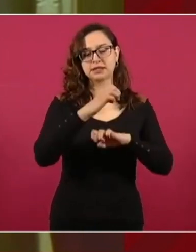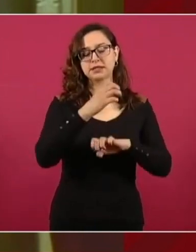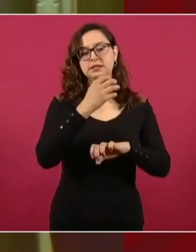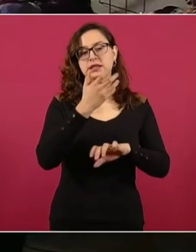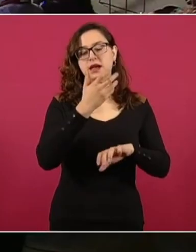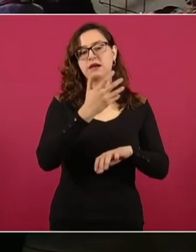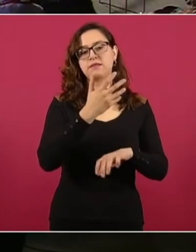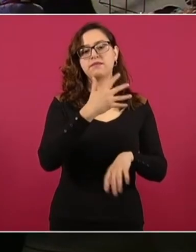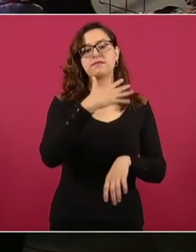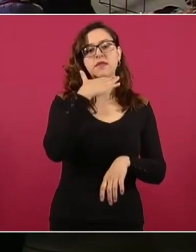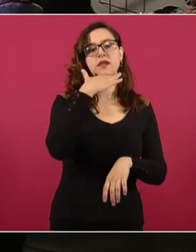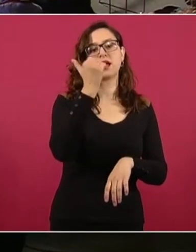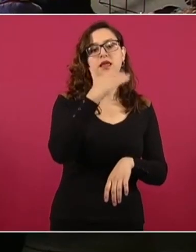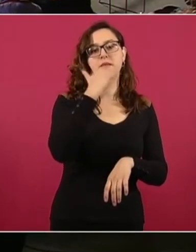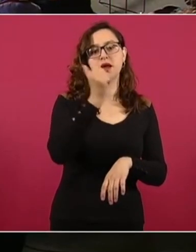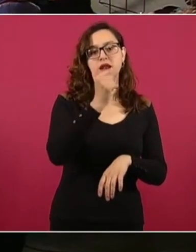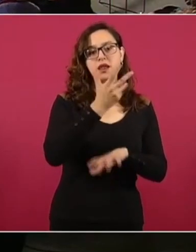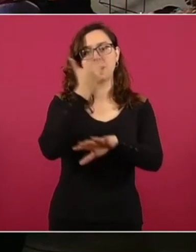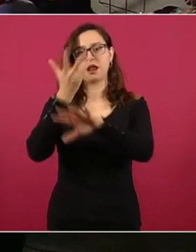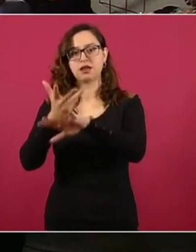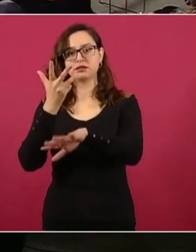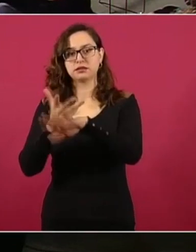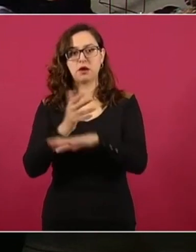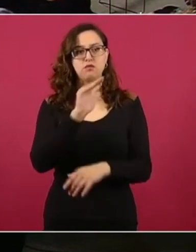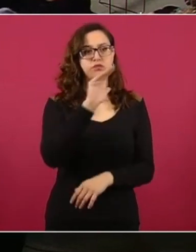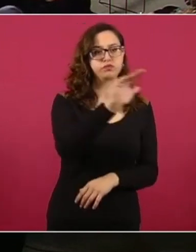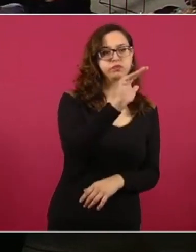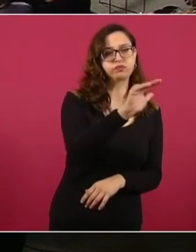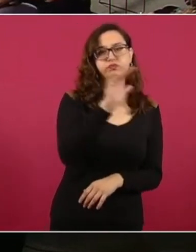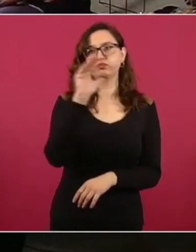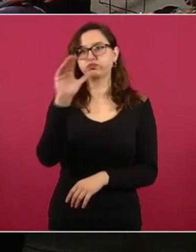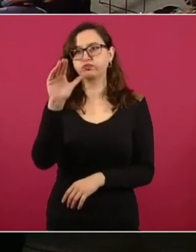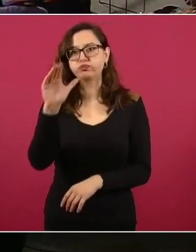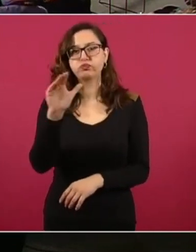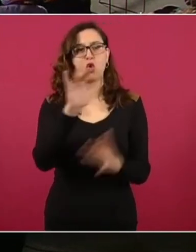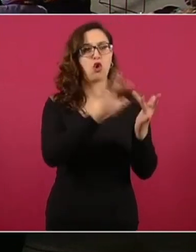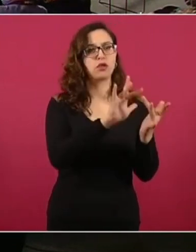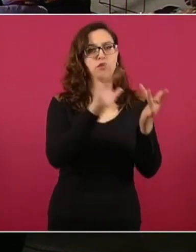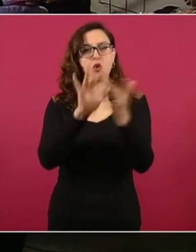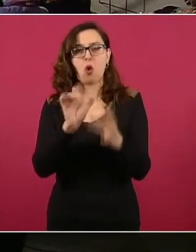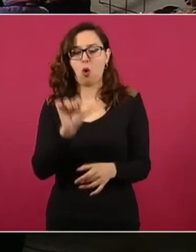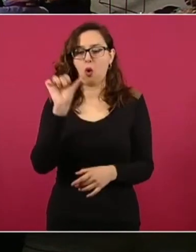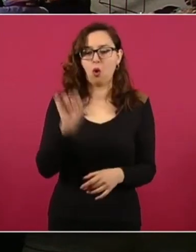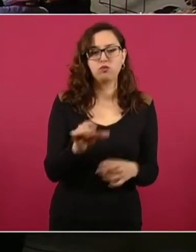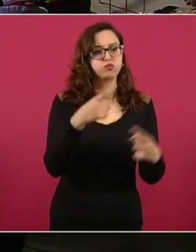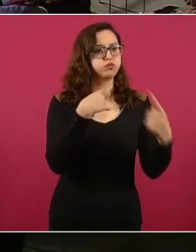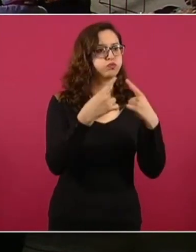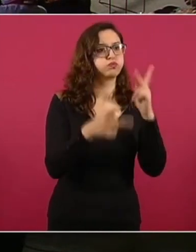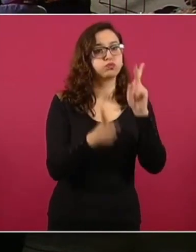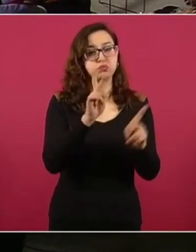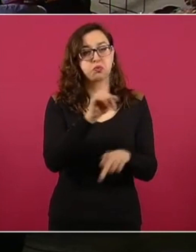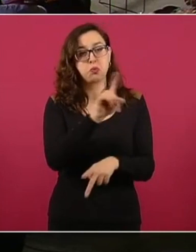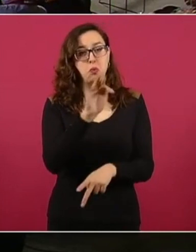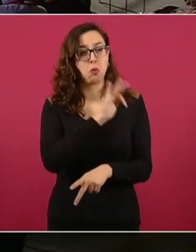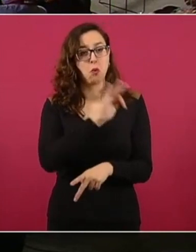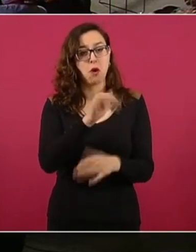Unidos. En Estados Unidos platicaremos el día de hoy con ellos para saber quién es la que nos puede